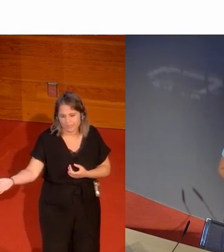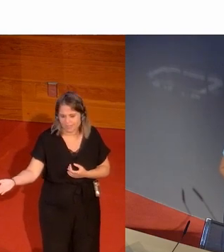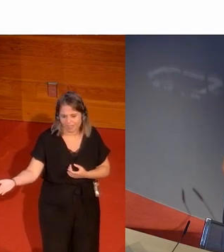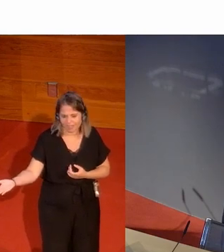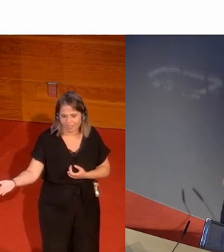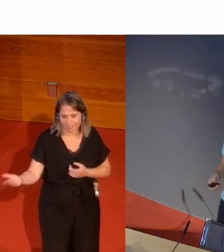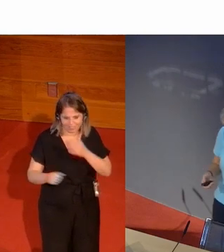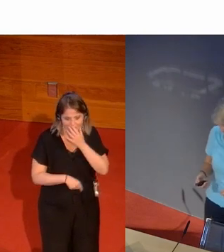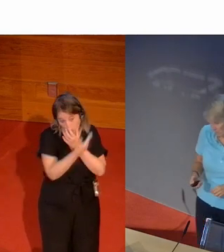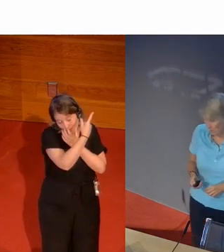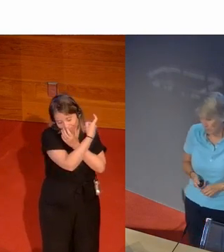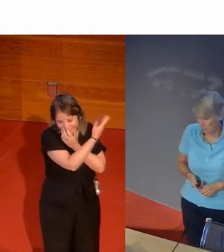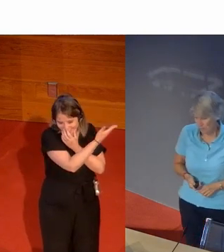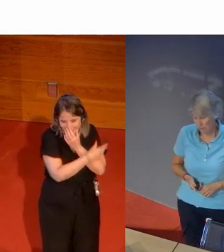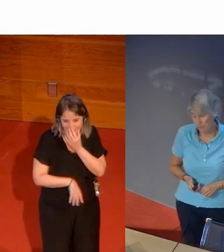esto?